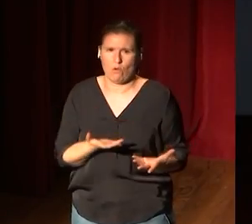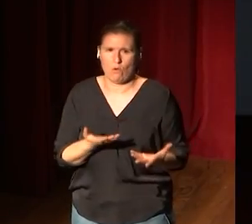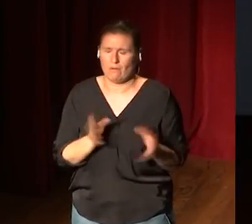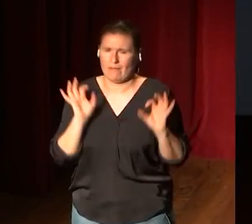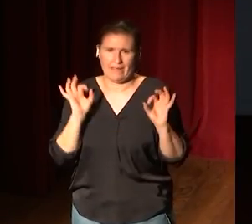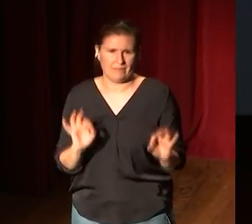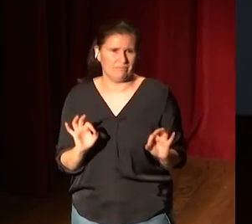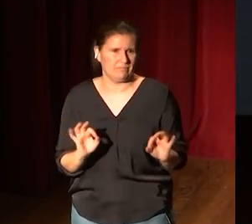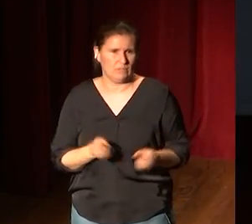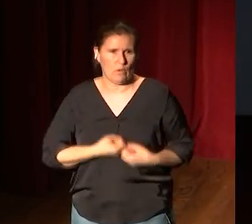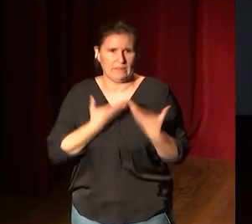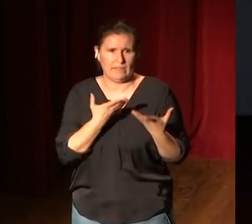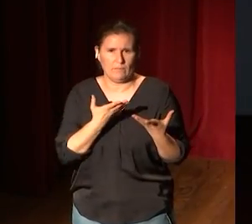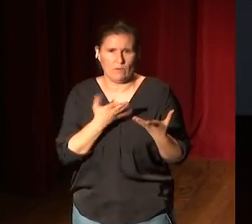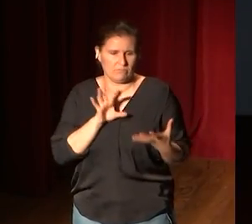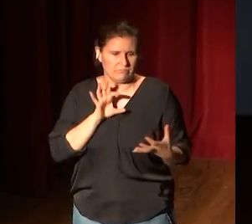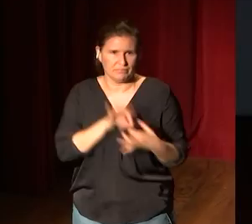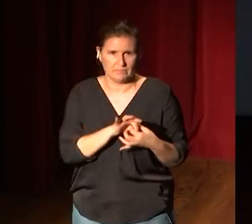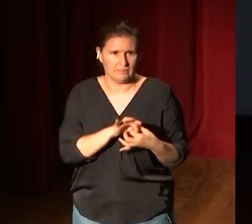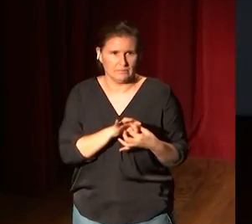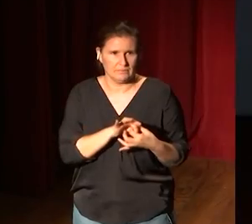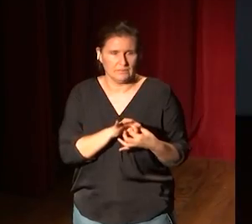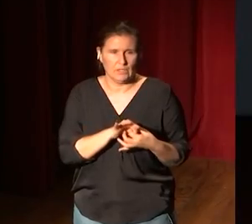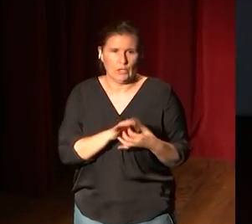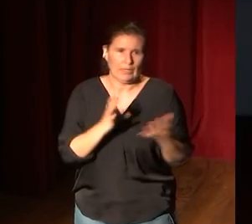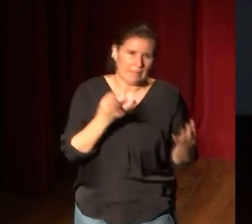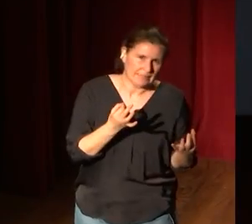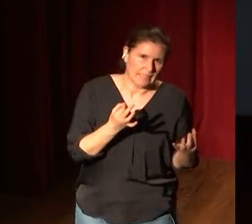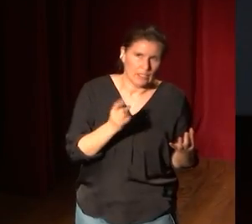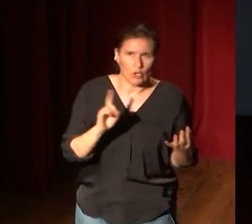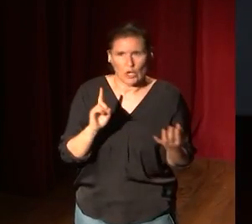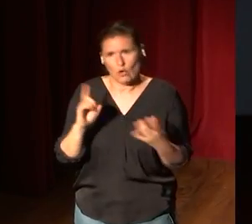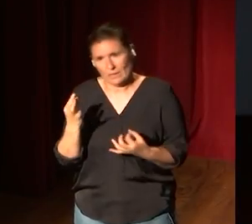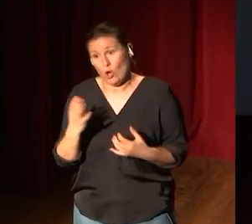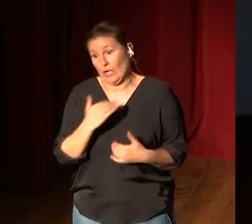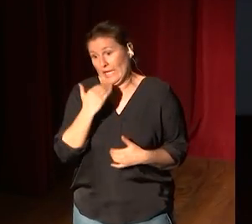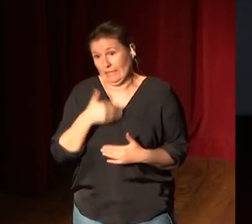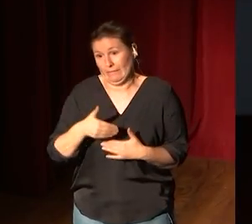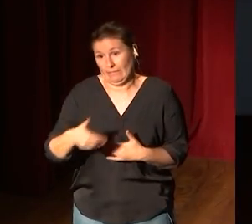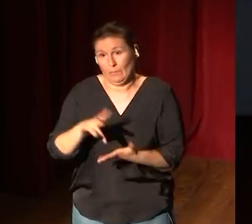romanticismo. Aquí está la clave de casi todo lo que nos pasa y lo que casi nos está pasando.